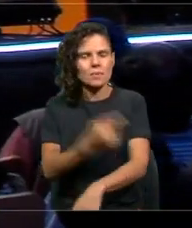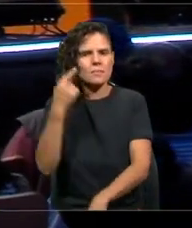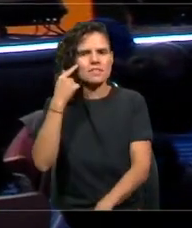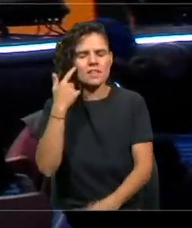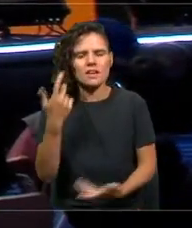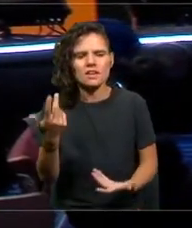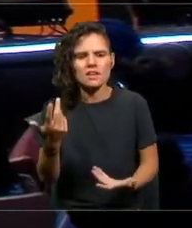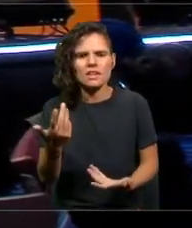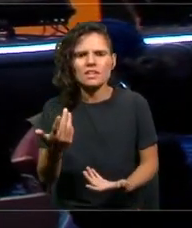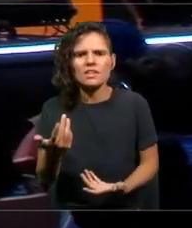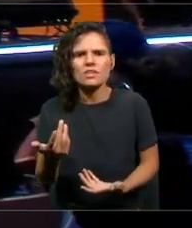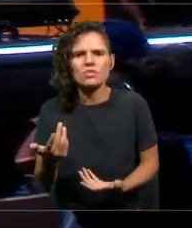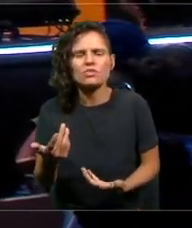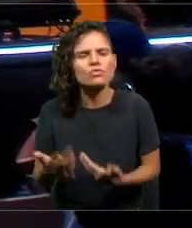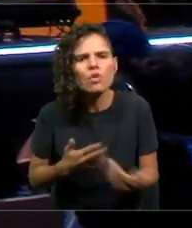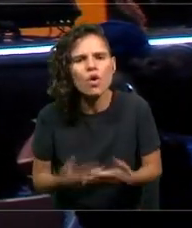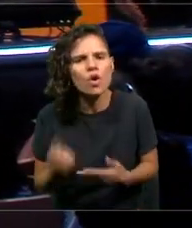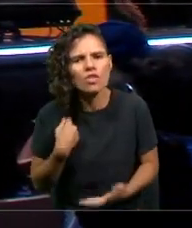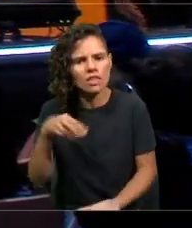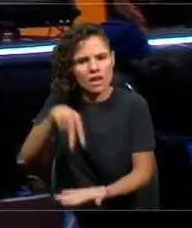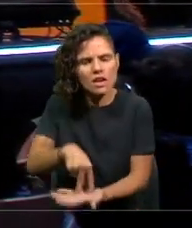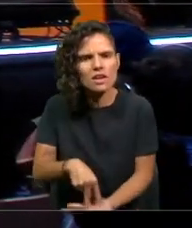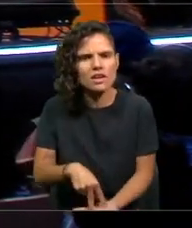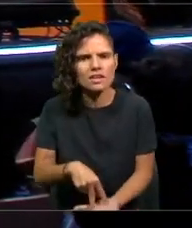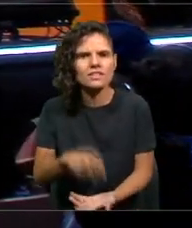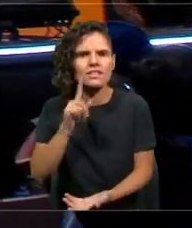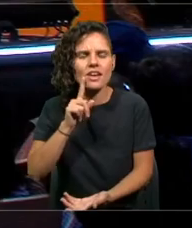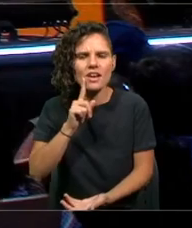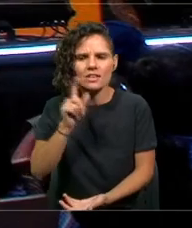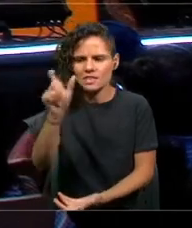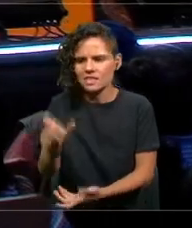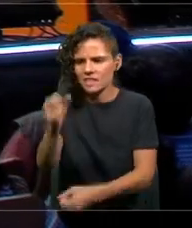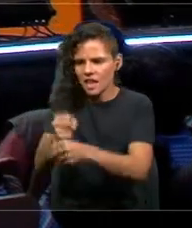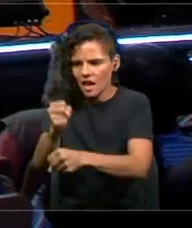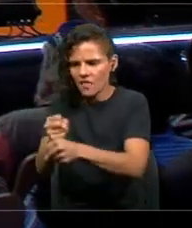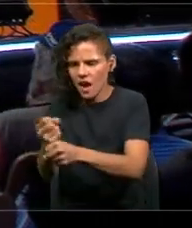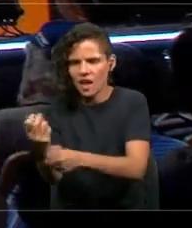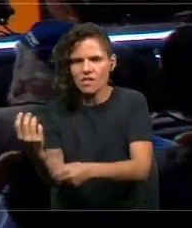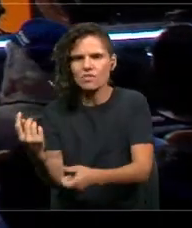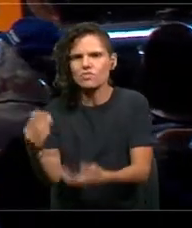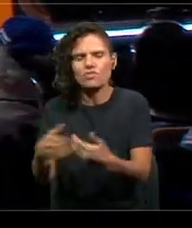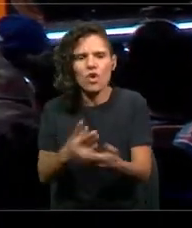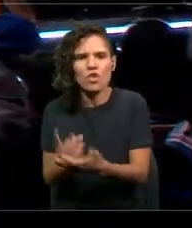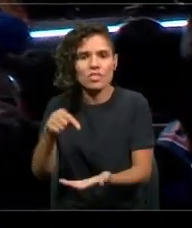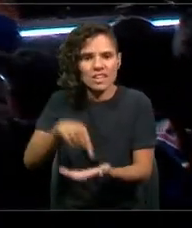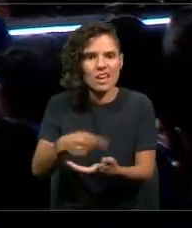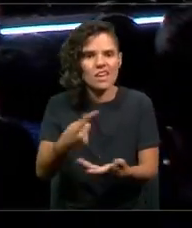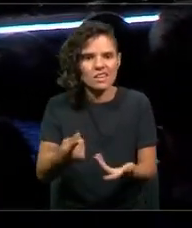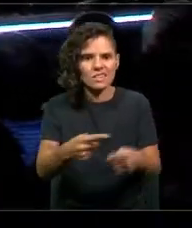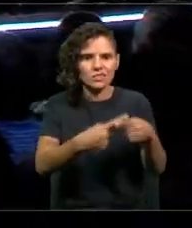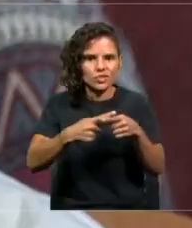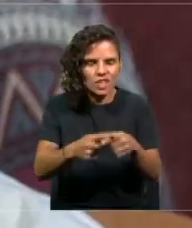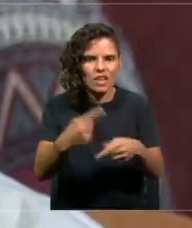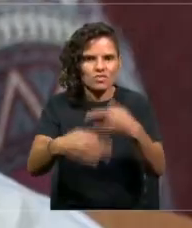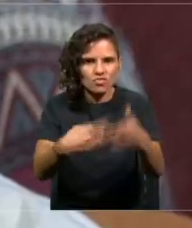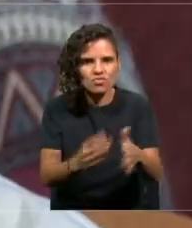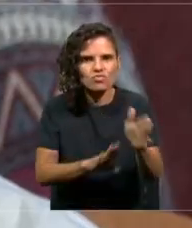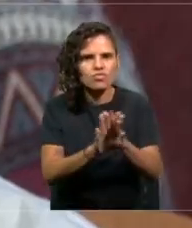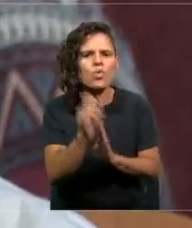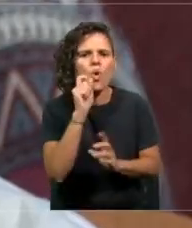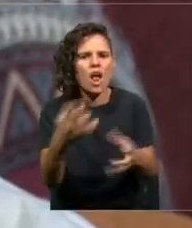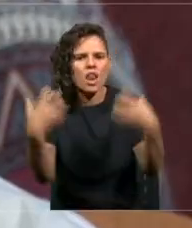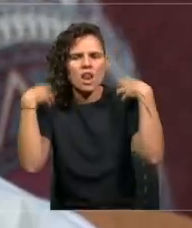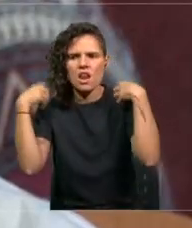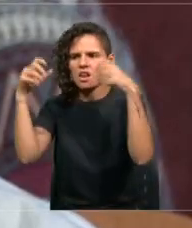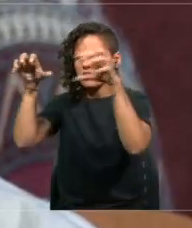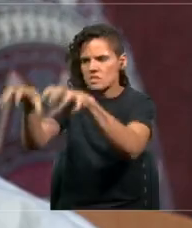queremos, qué lugar queremos que ocupe los trabajadores, las trabajadoras en el desarrollo de nuestra sociedad y el valor